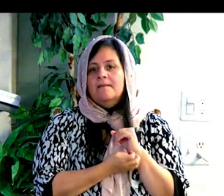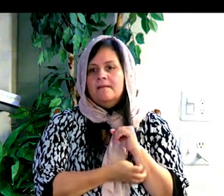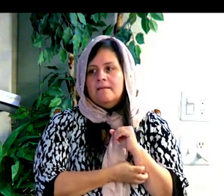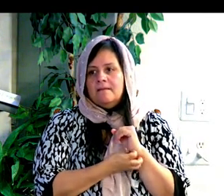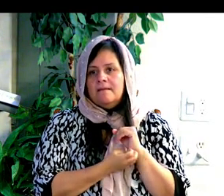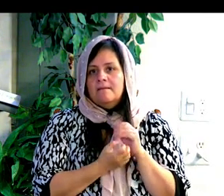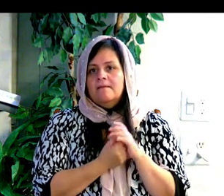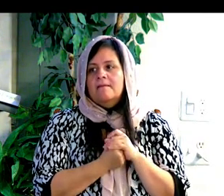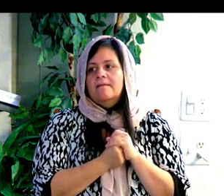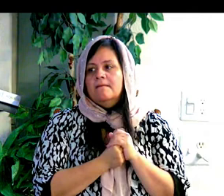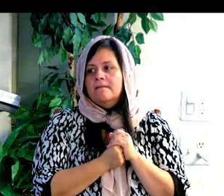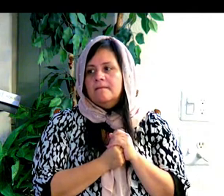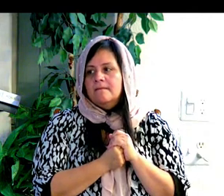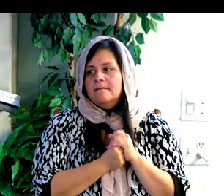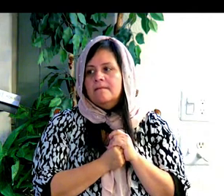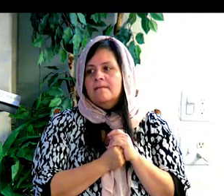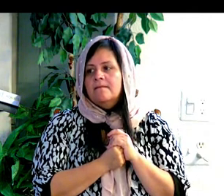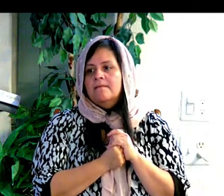una caja fuerte.